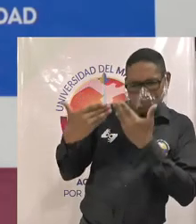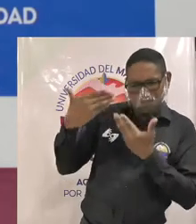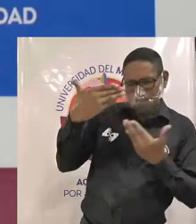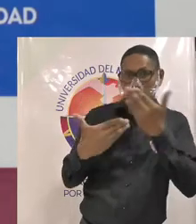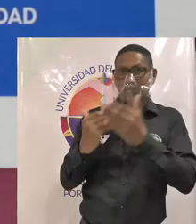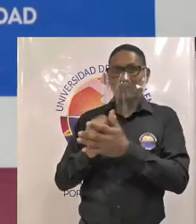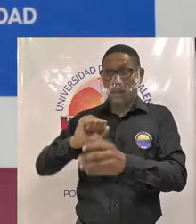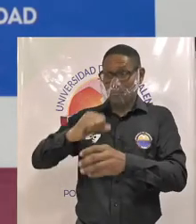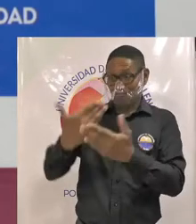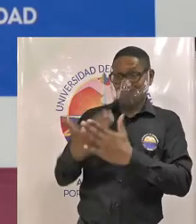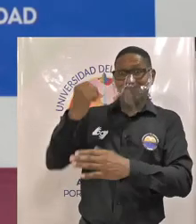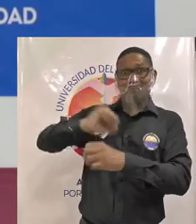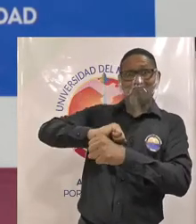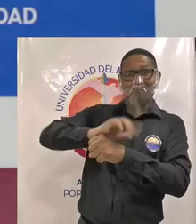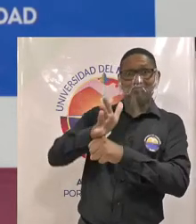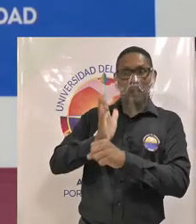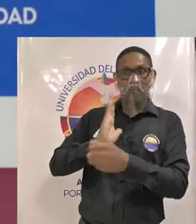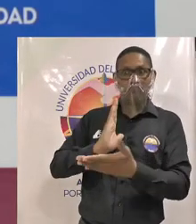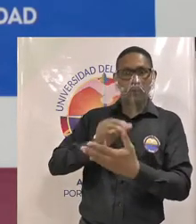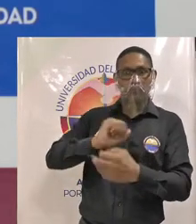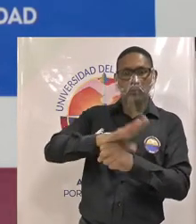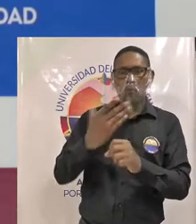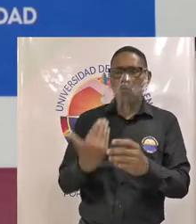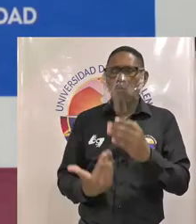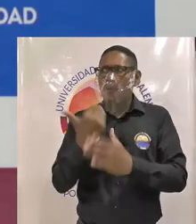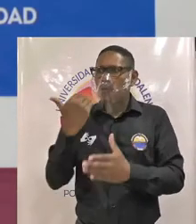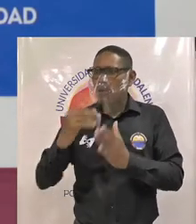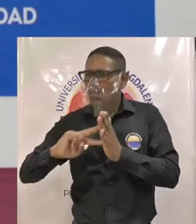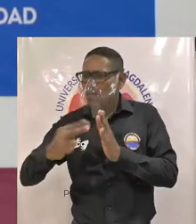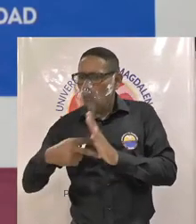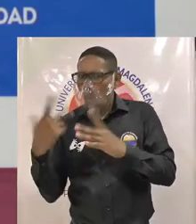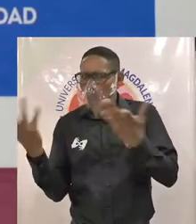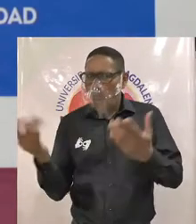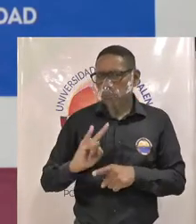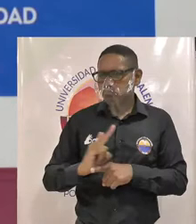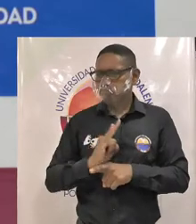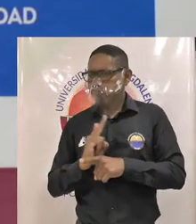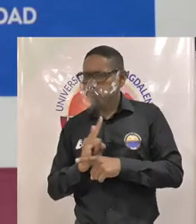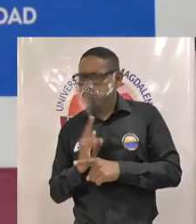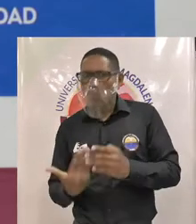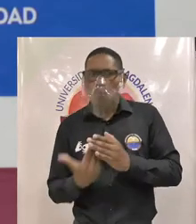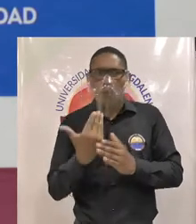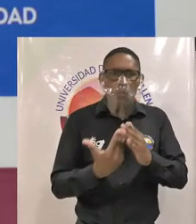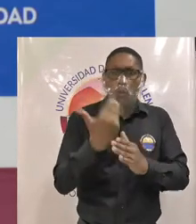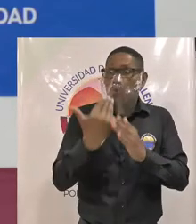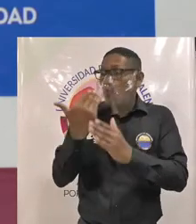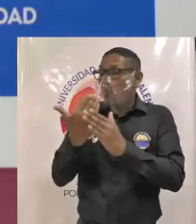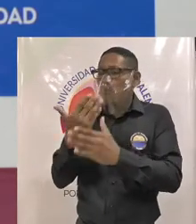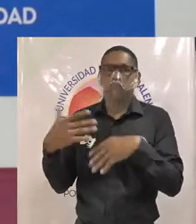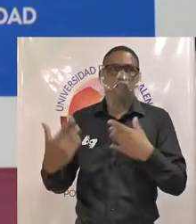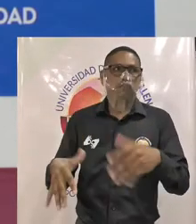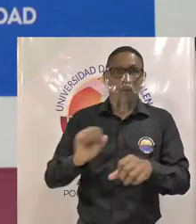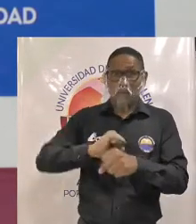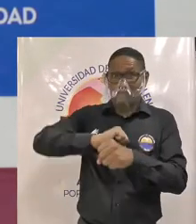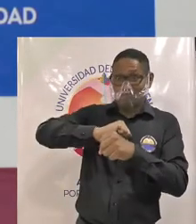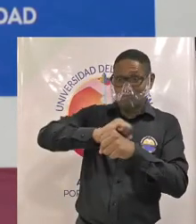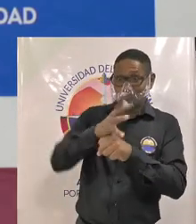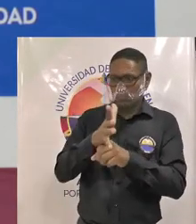mostró unas nuevas formas de hacer un nuevo uso de tecnología un nuevo todo todo nos cambió digamos todo